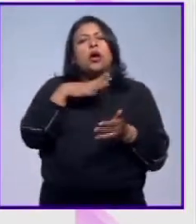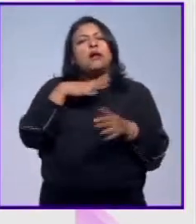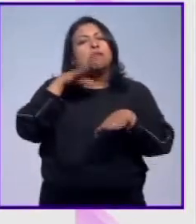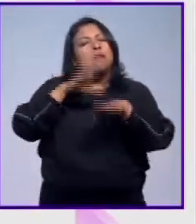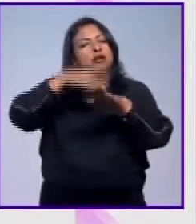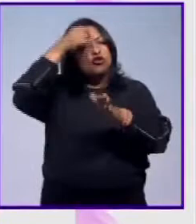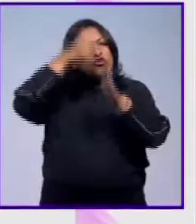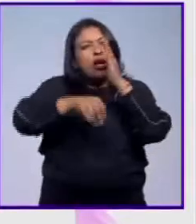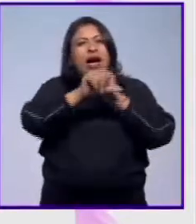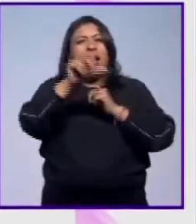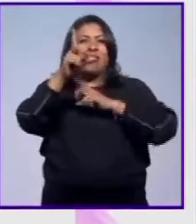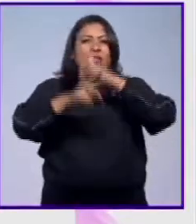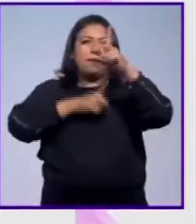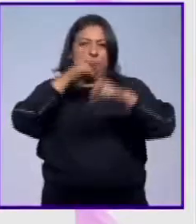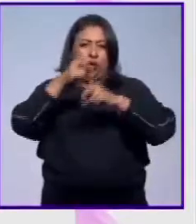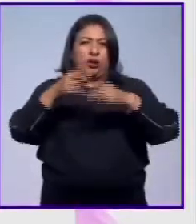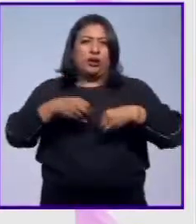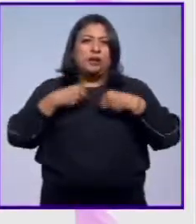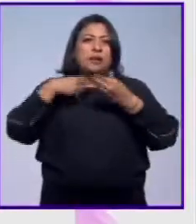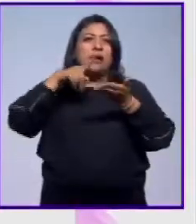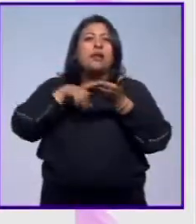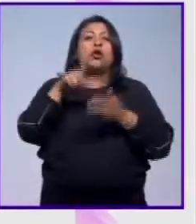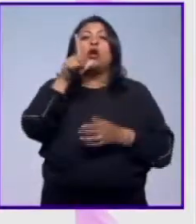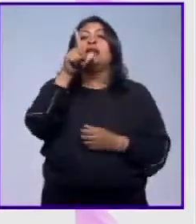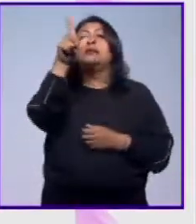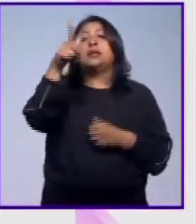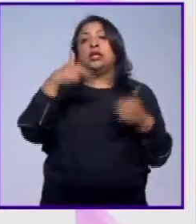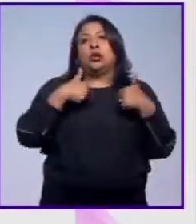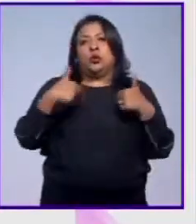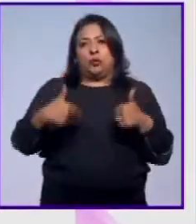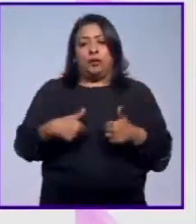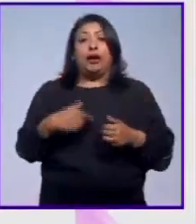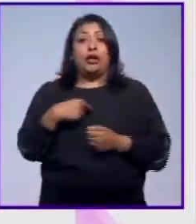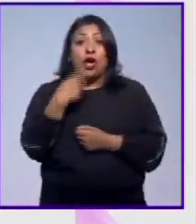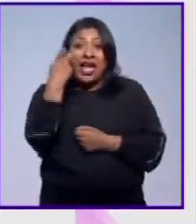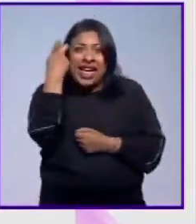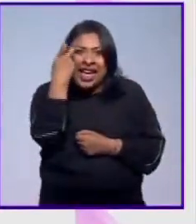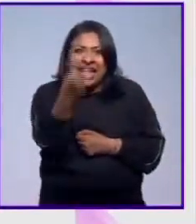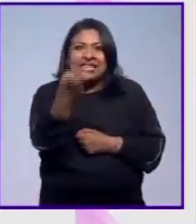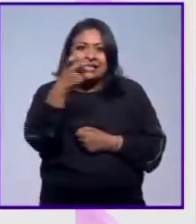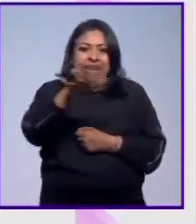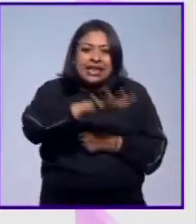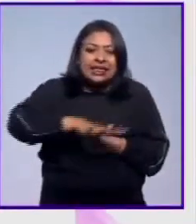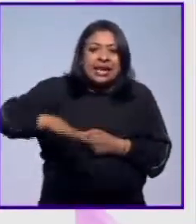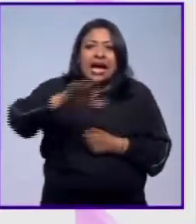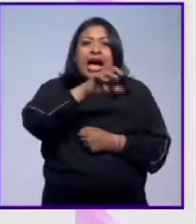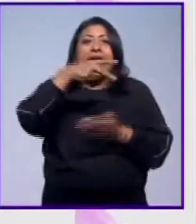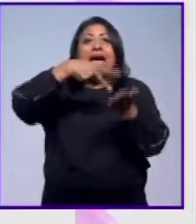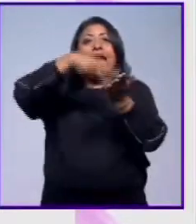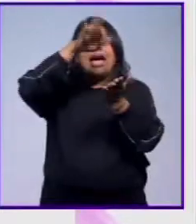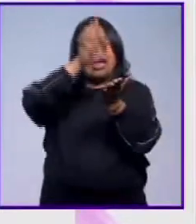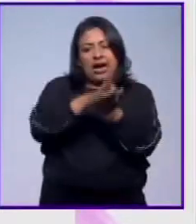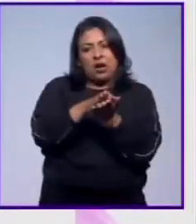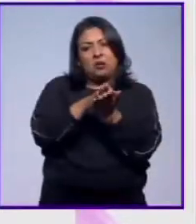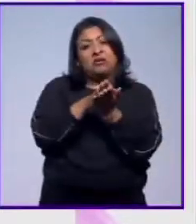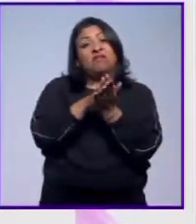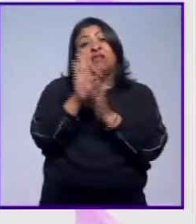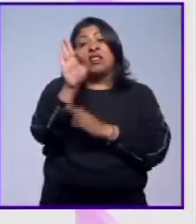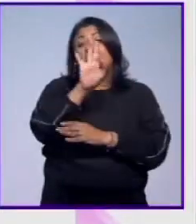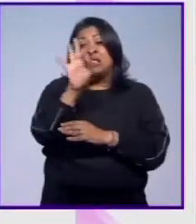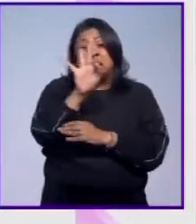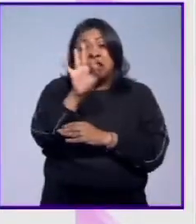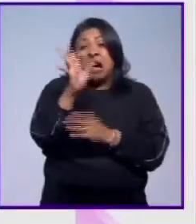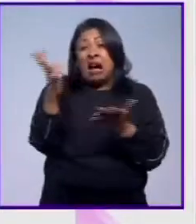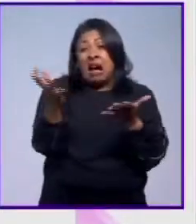más allá del deporte y habitan el espíritu humano. Ese es el territorio de los héroes, aunque nunca hayan